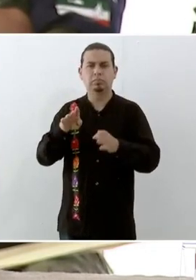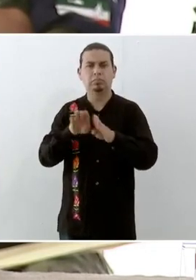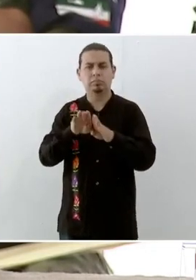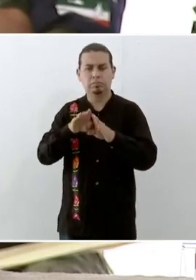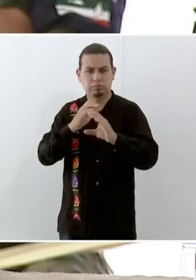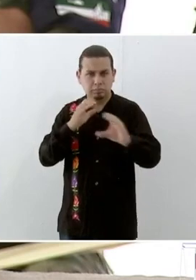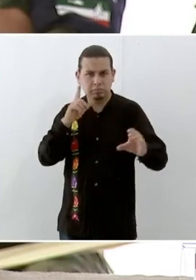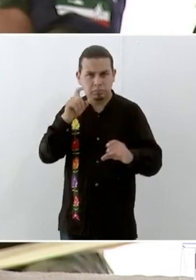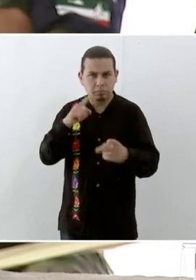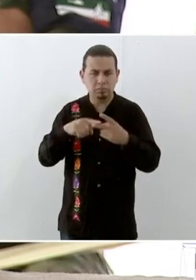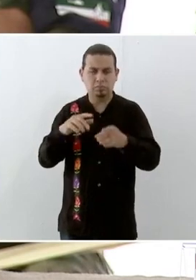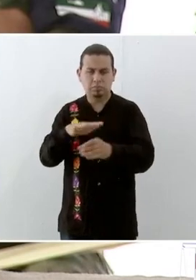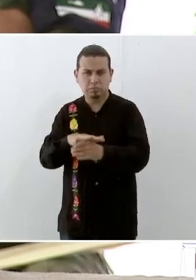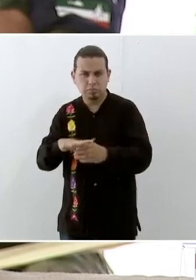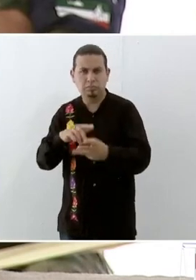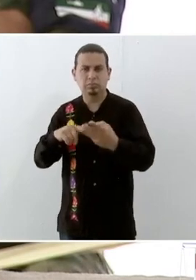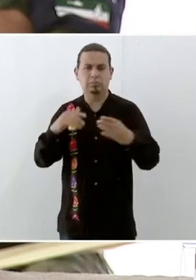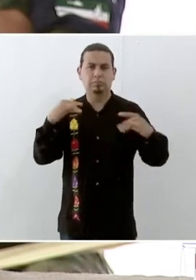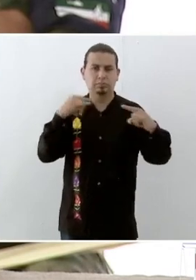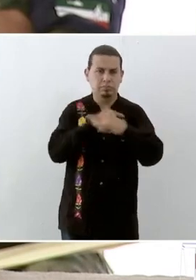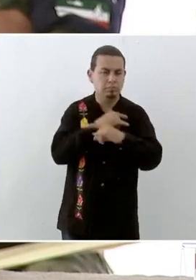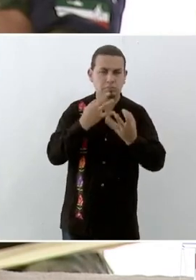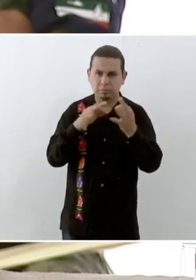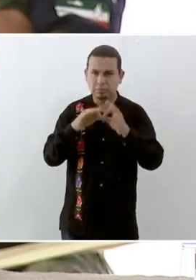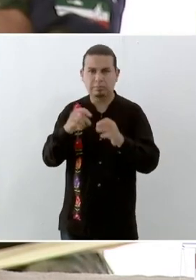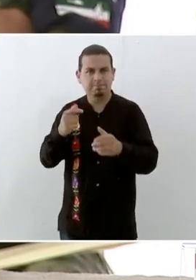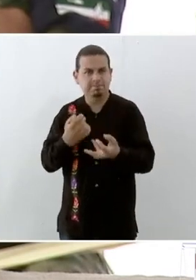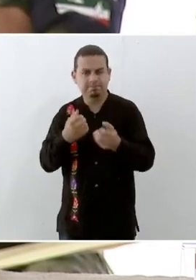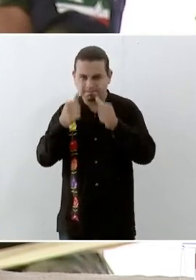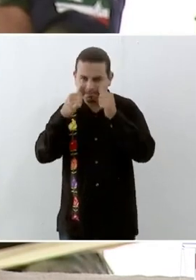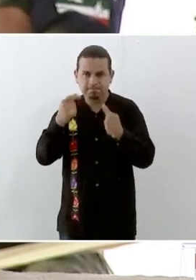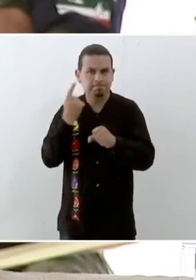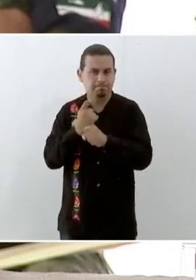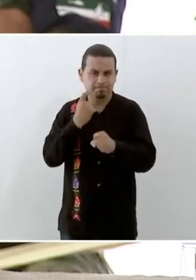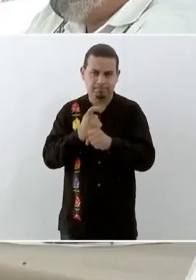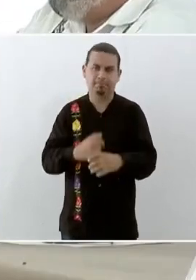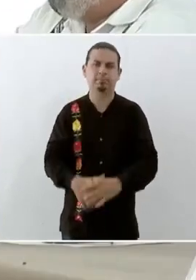agua drenaje caminos los caminos municipales